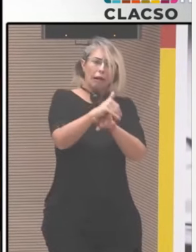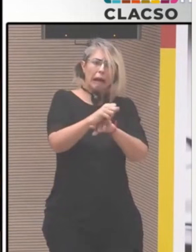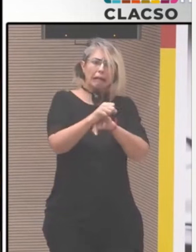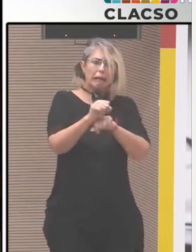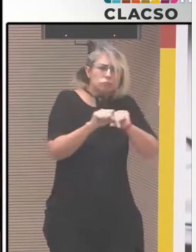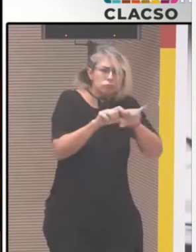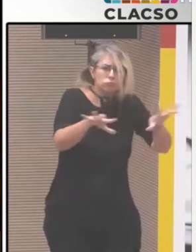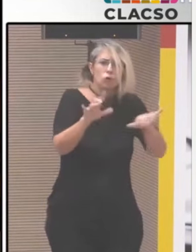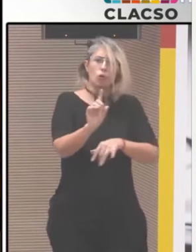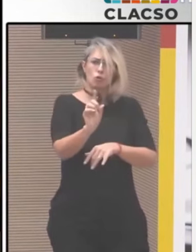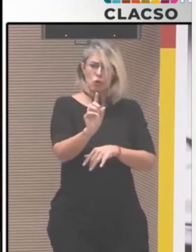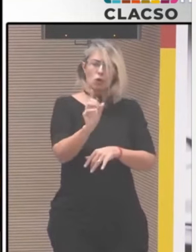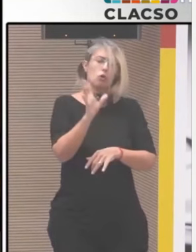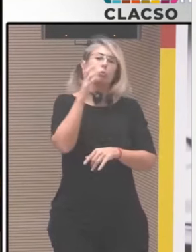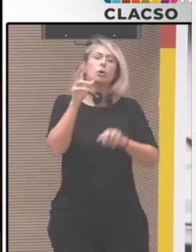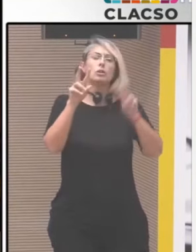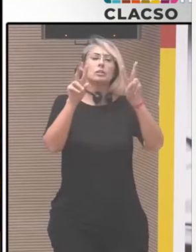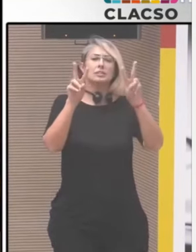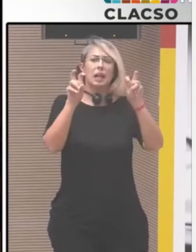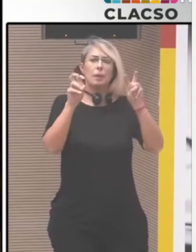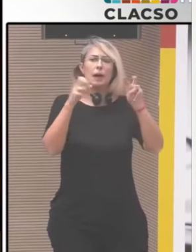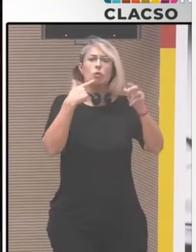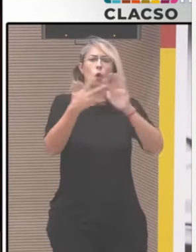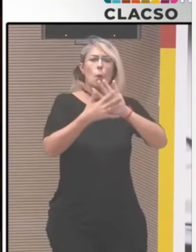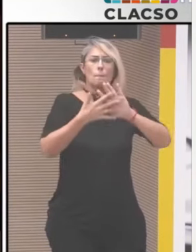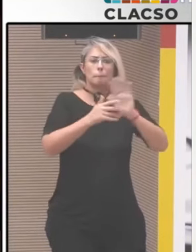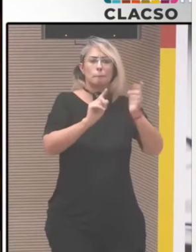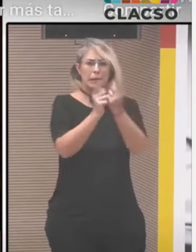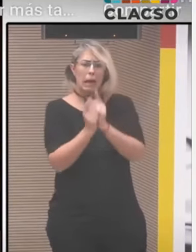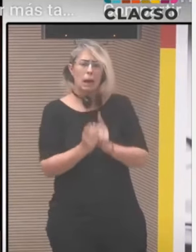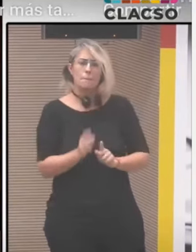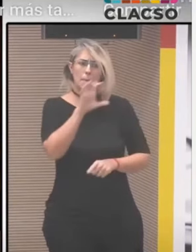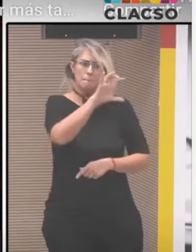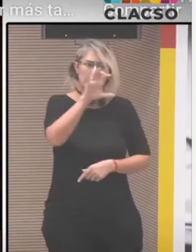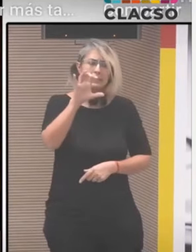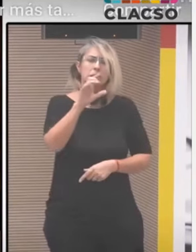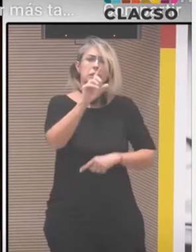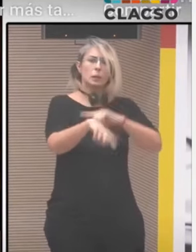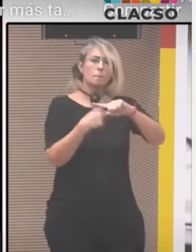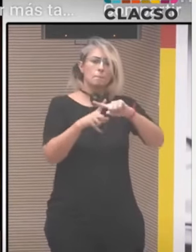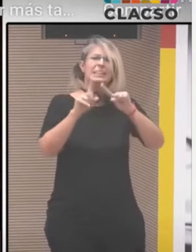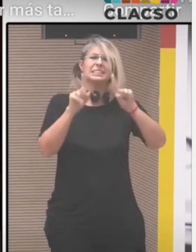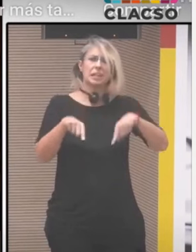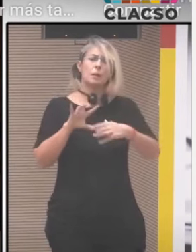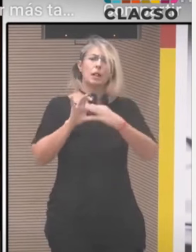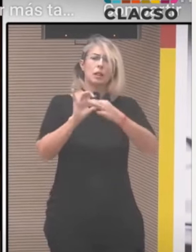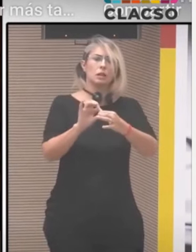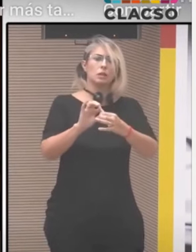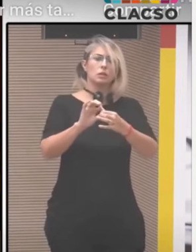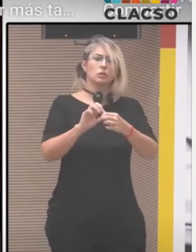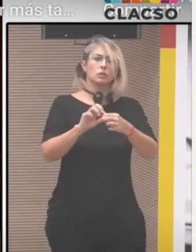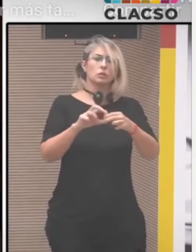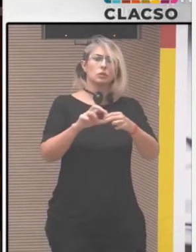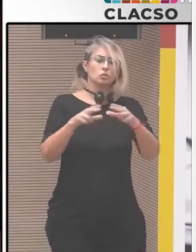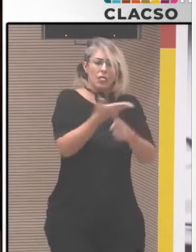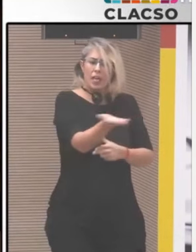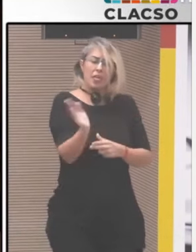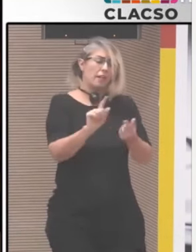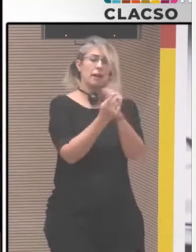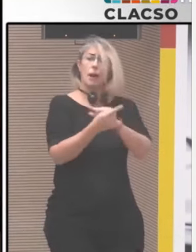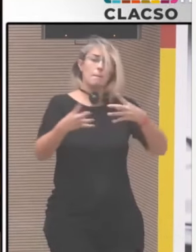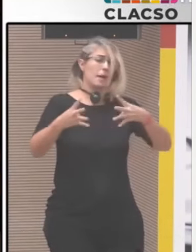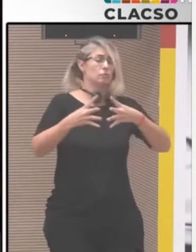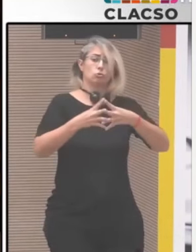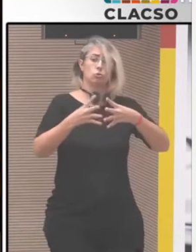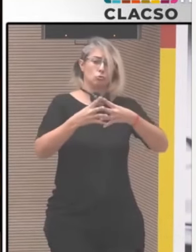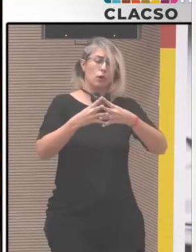apareció de manera central la igualdad de género y, dentro de la igualdad de género, uno de los nudos críticos